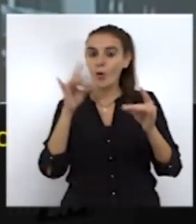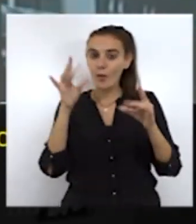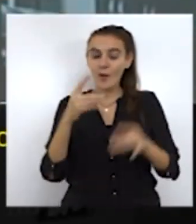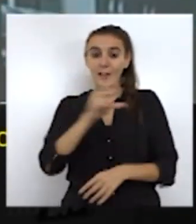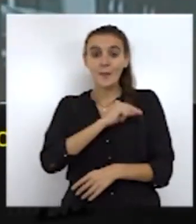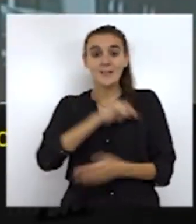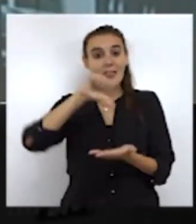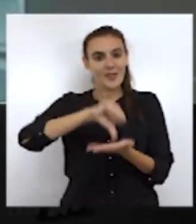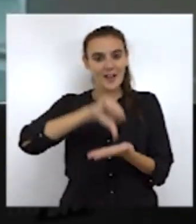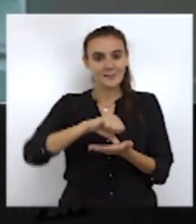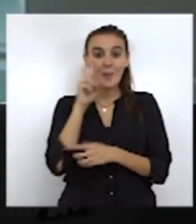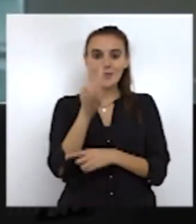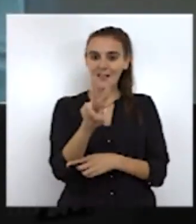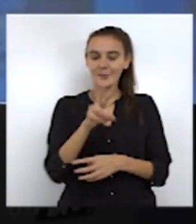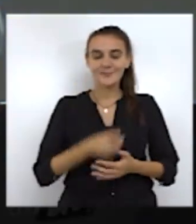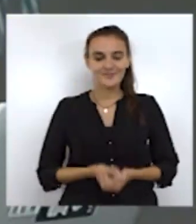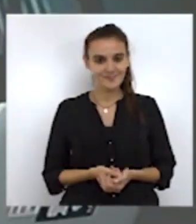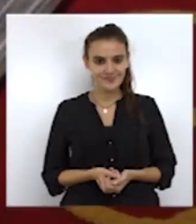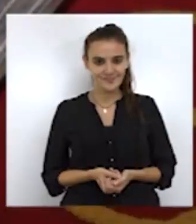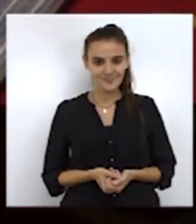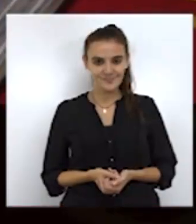oro y medallas de la ciudad. Vamos a verlo.